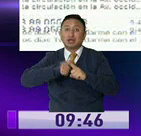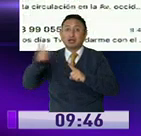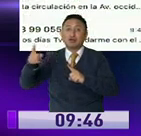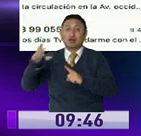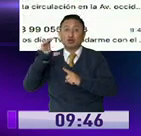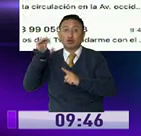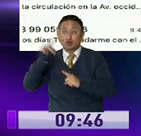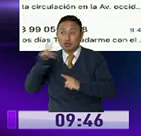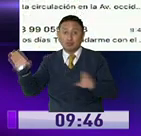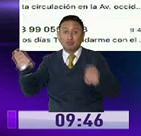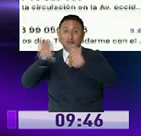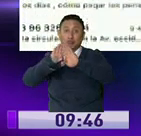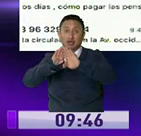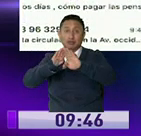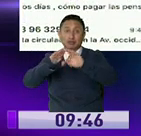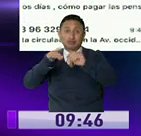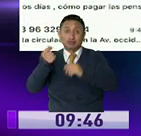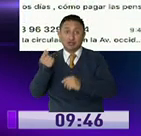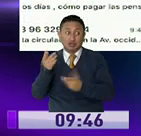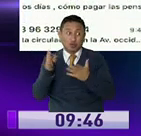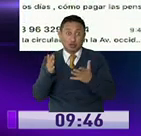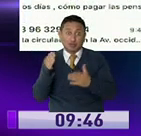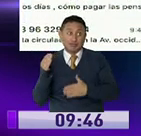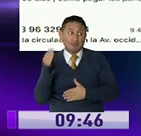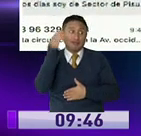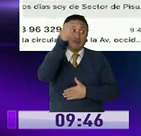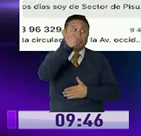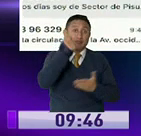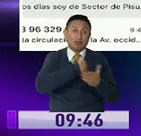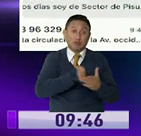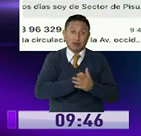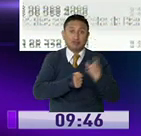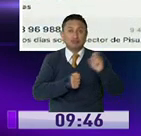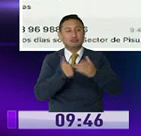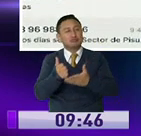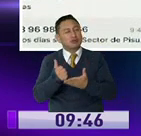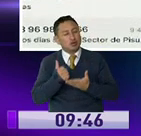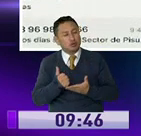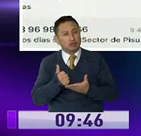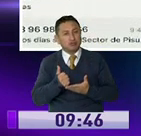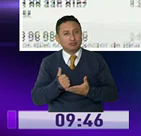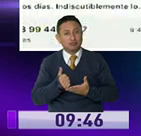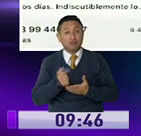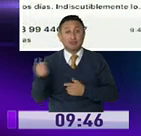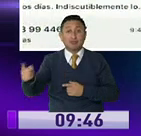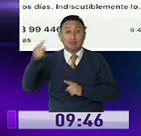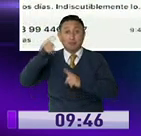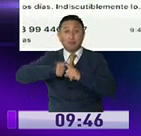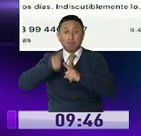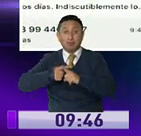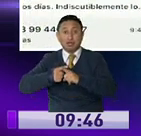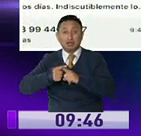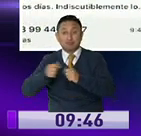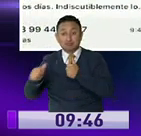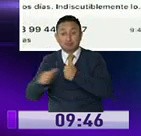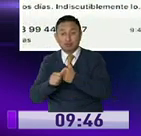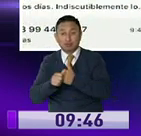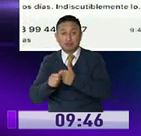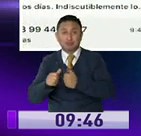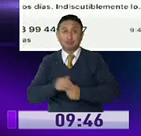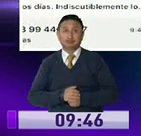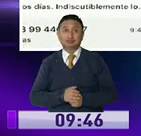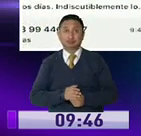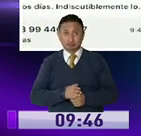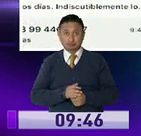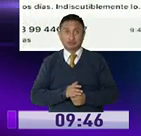Cotocoyago está cerrado. Ya no tenemos dinero para ir a otros supermercados. Por favor, necesito que nos ayude con este único mercado que el sector, por el sector donde